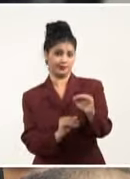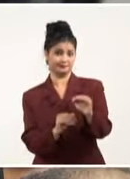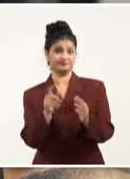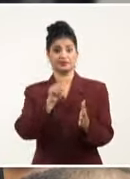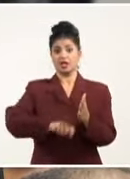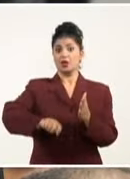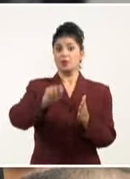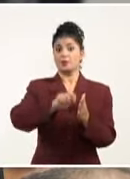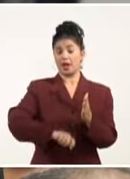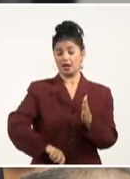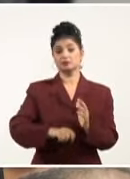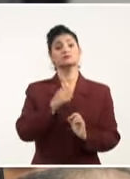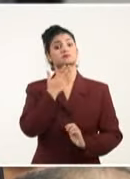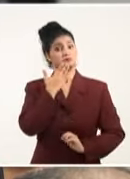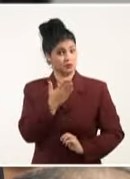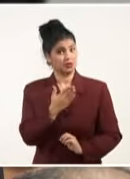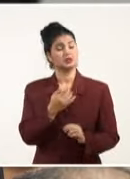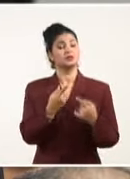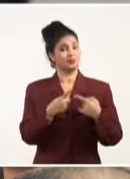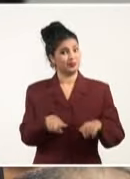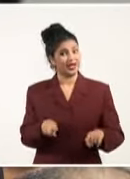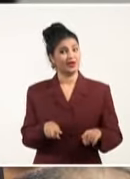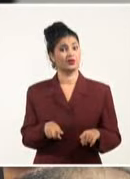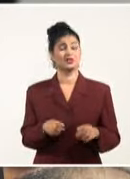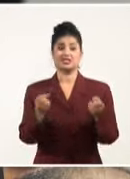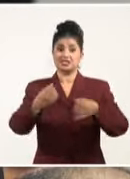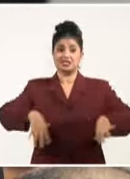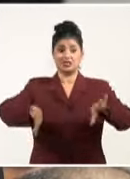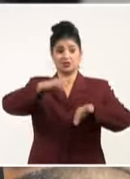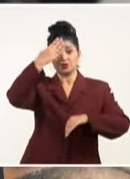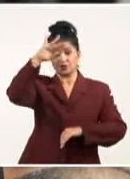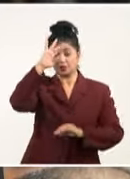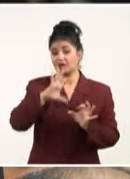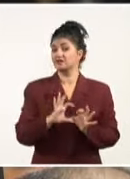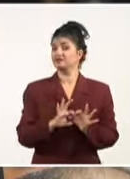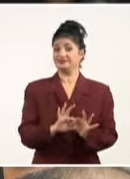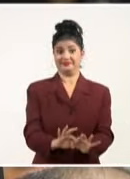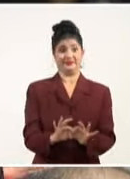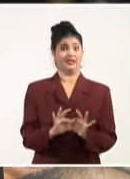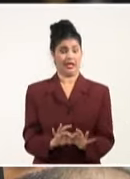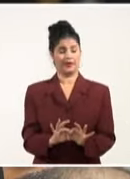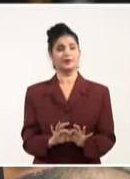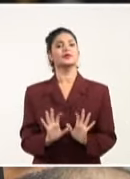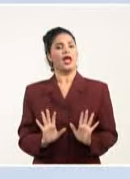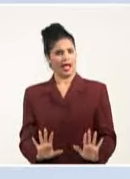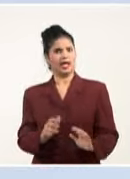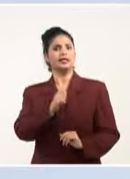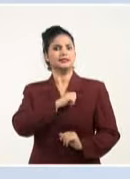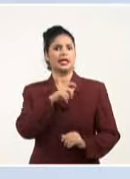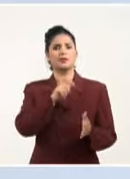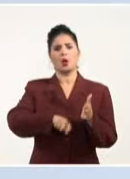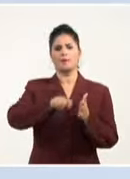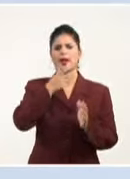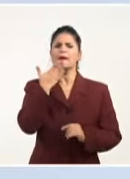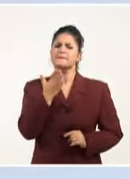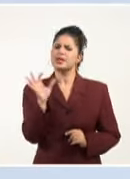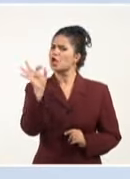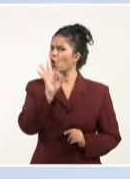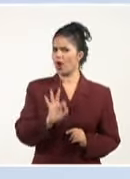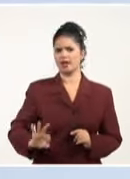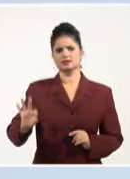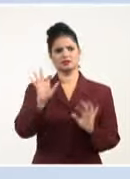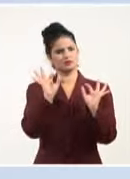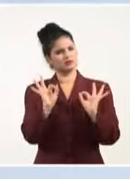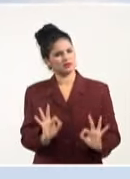noble, pero estamos en condiciones de iniciar un año bien preparados, bien organizados. Se ha trabajado también en la